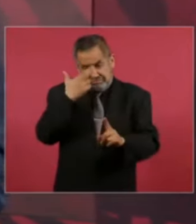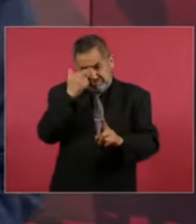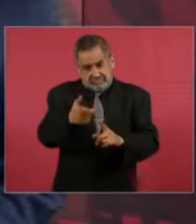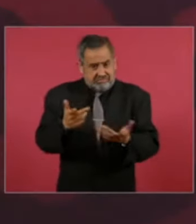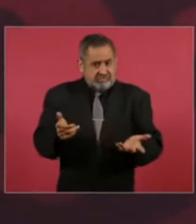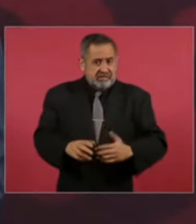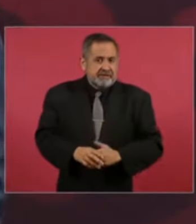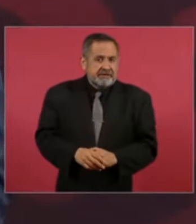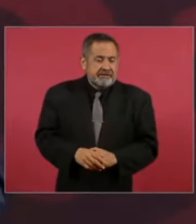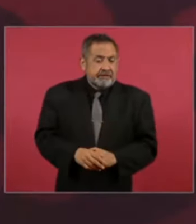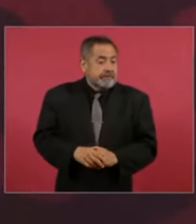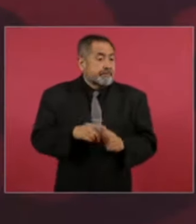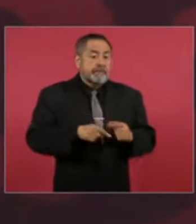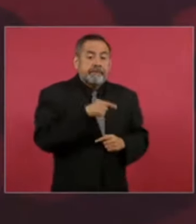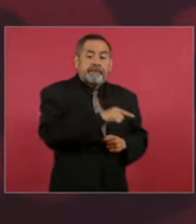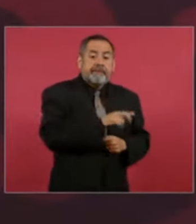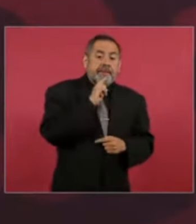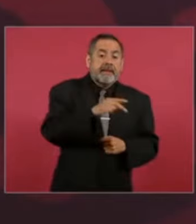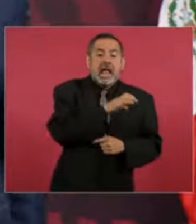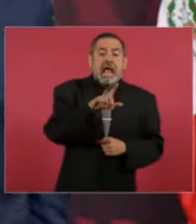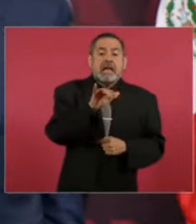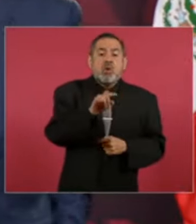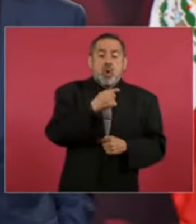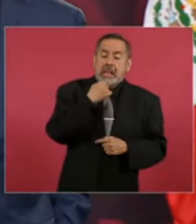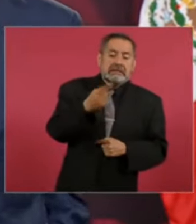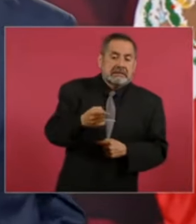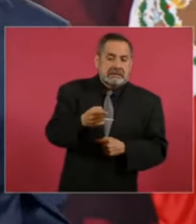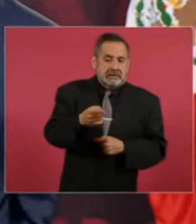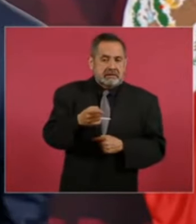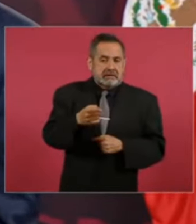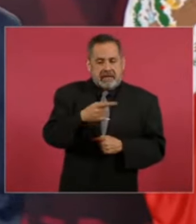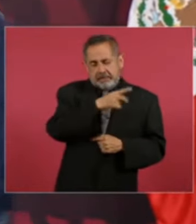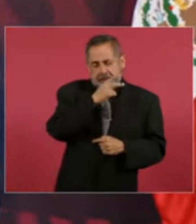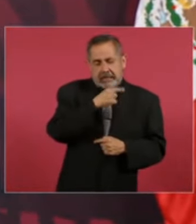y le contesta Claudia que es González papá